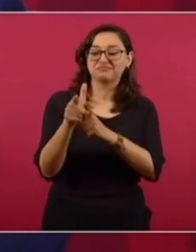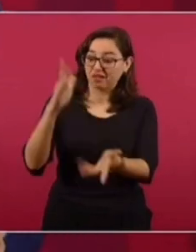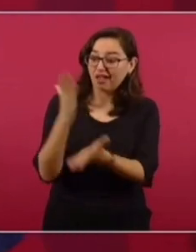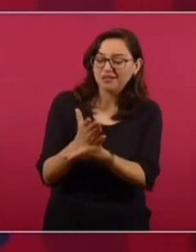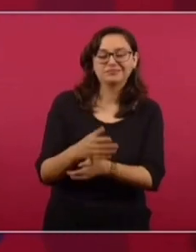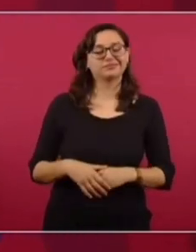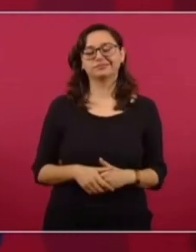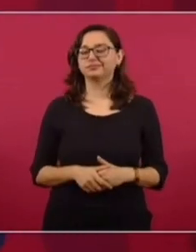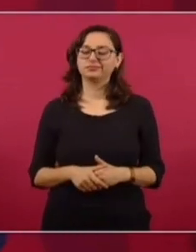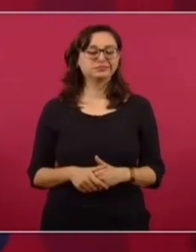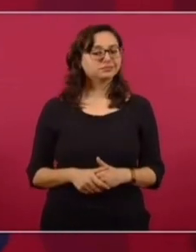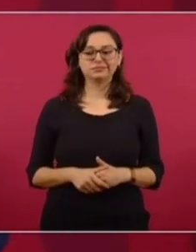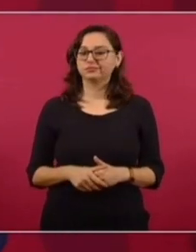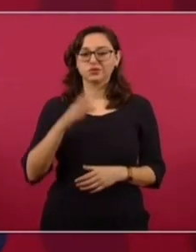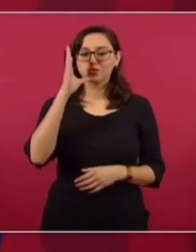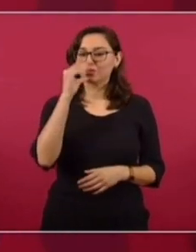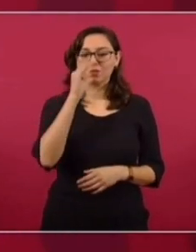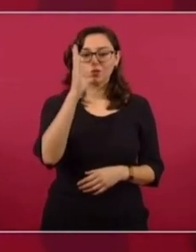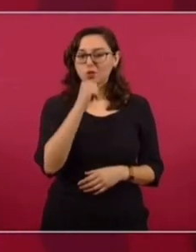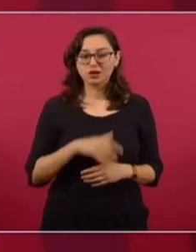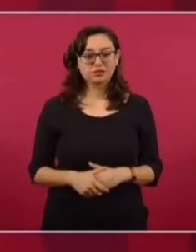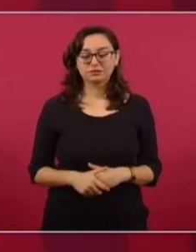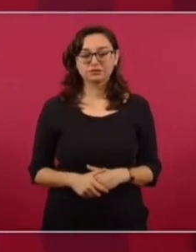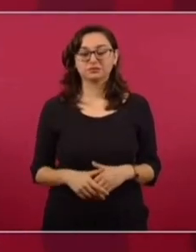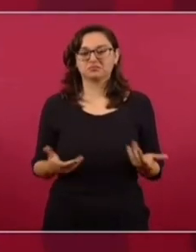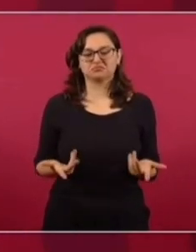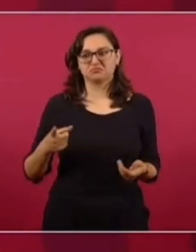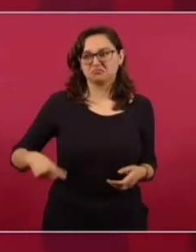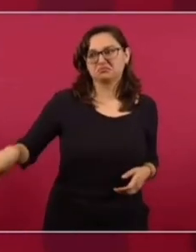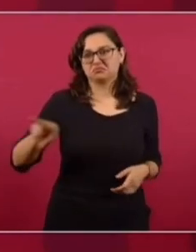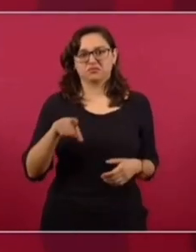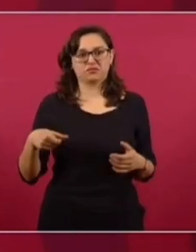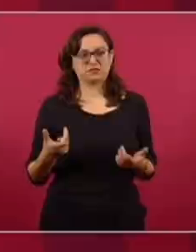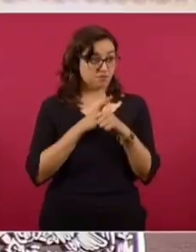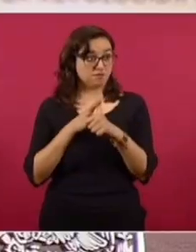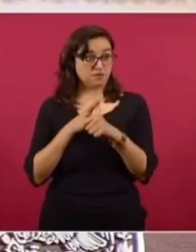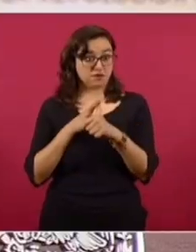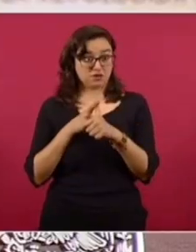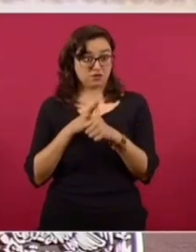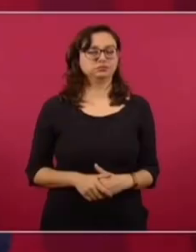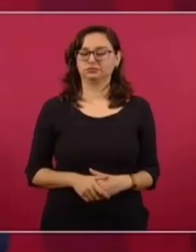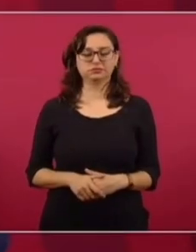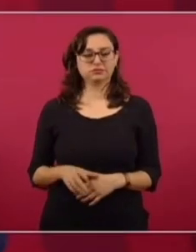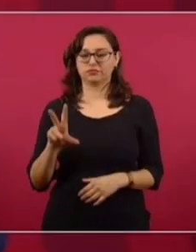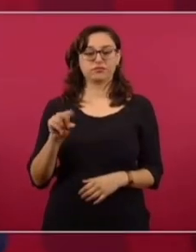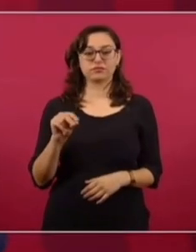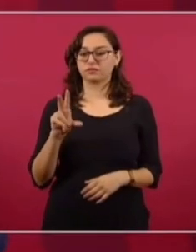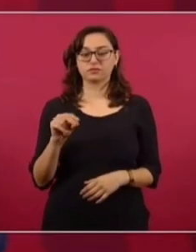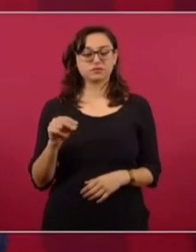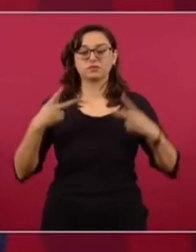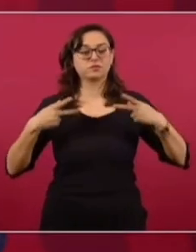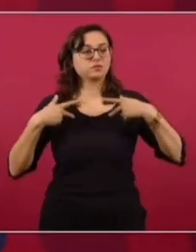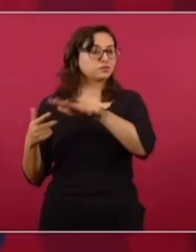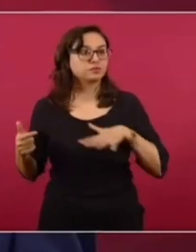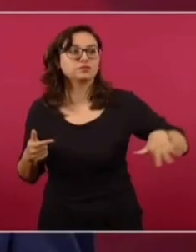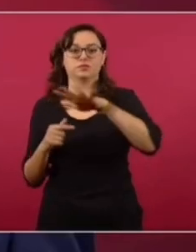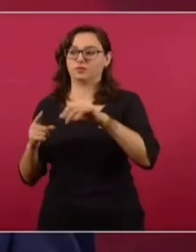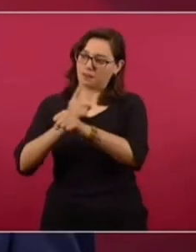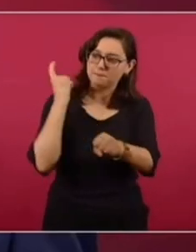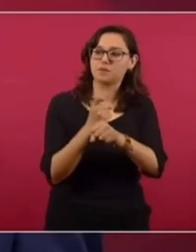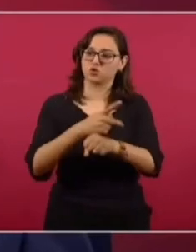No van a imponerse los intereses particulares, no van a estar por encima del interés general,